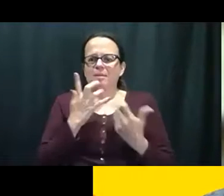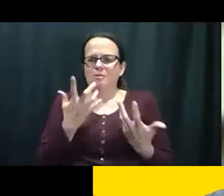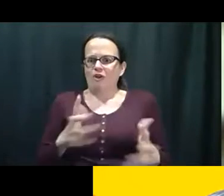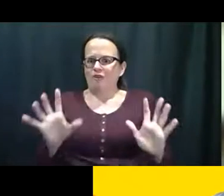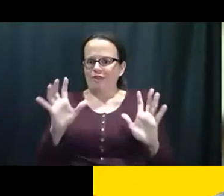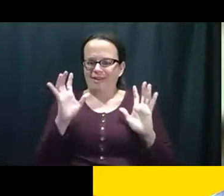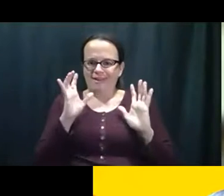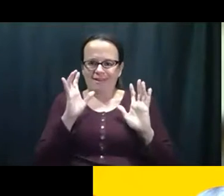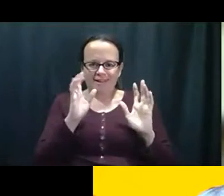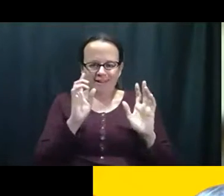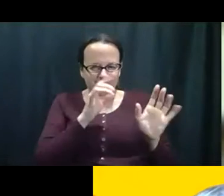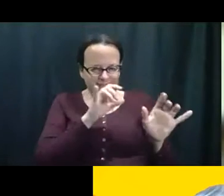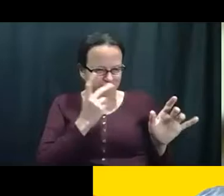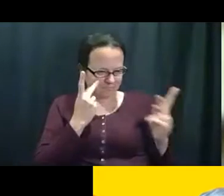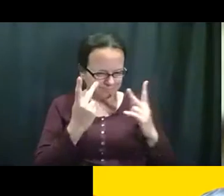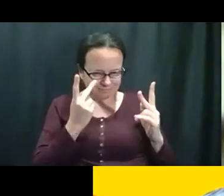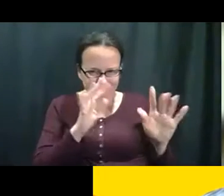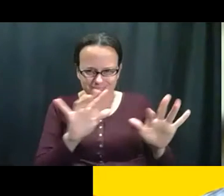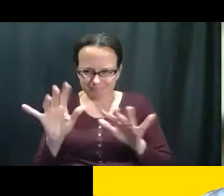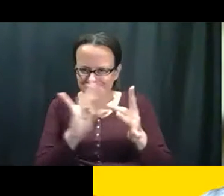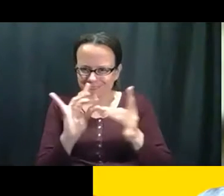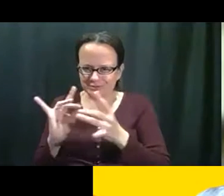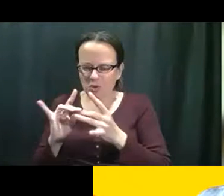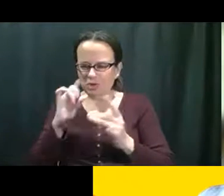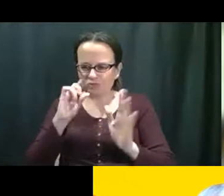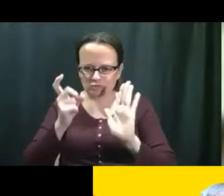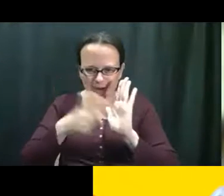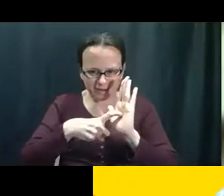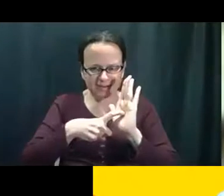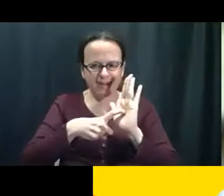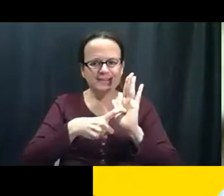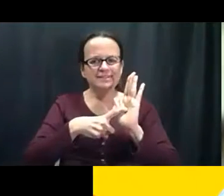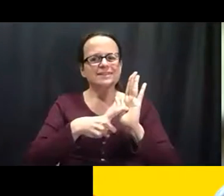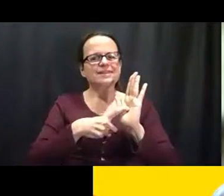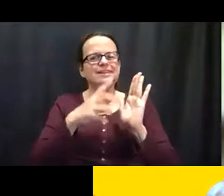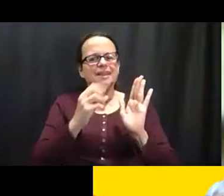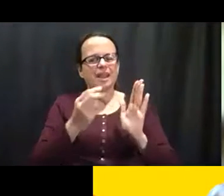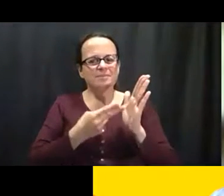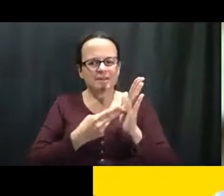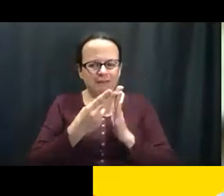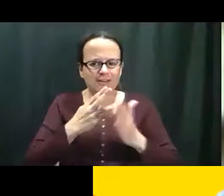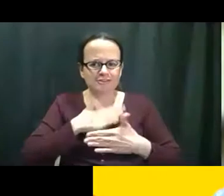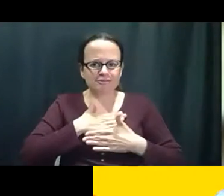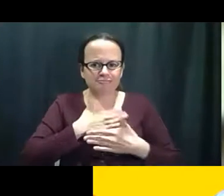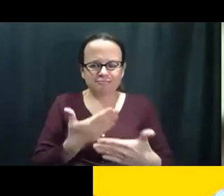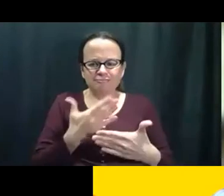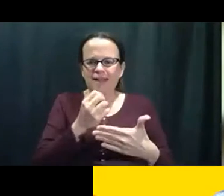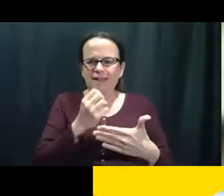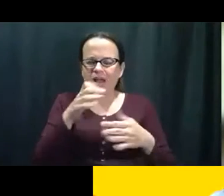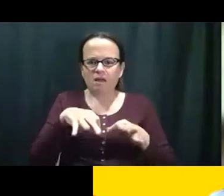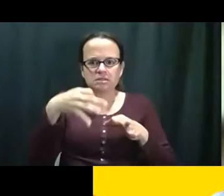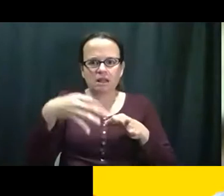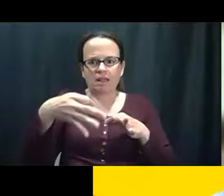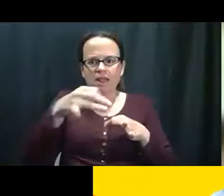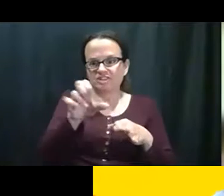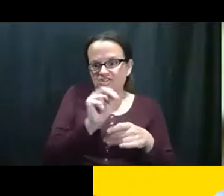Y ya estoy escuchando, eh, tras el equipo que estamos reconociendo y, y, y no, no